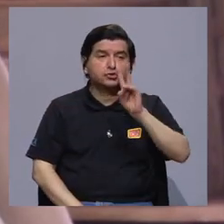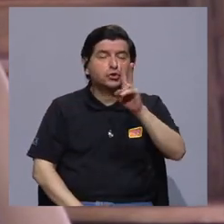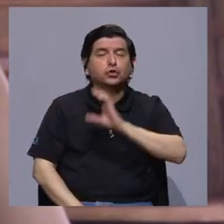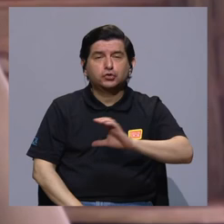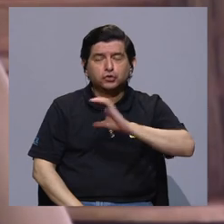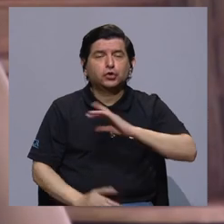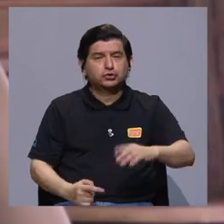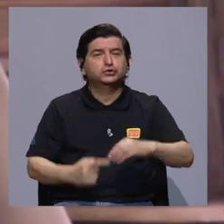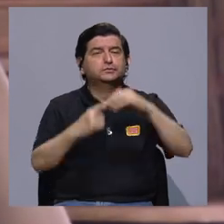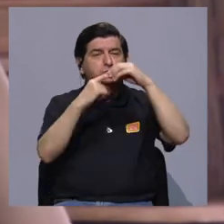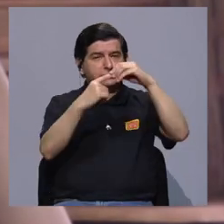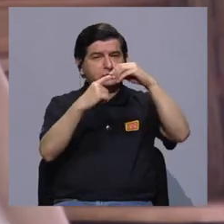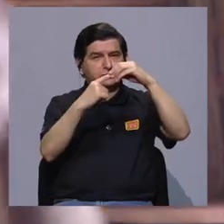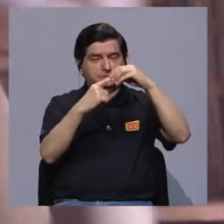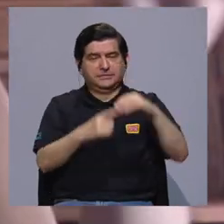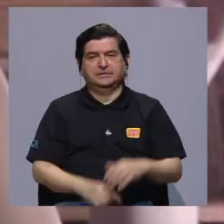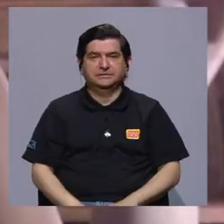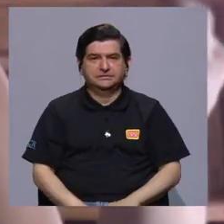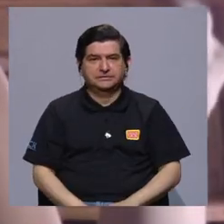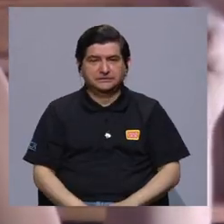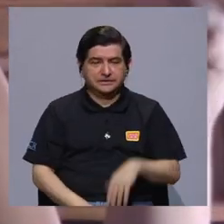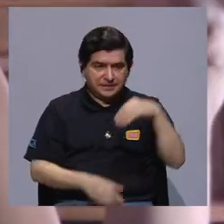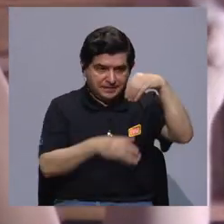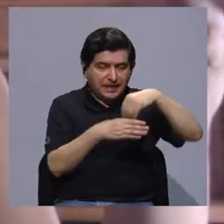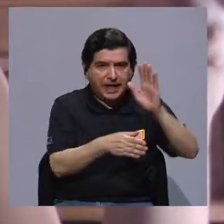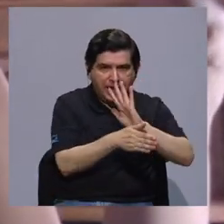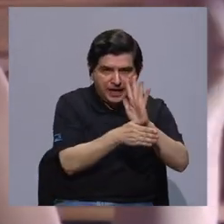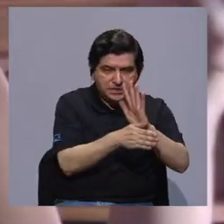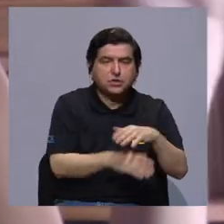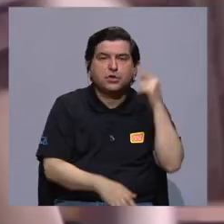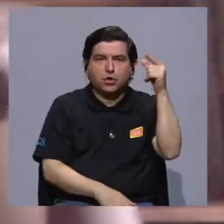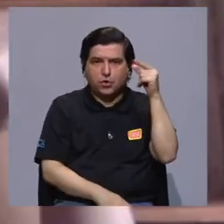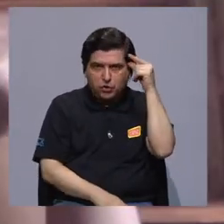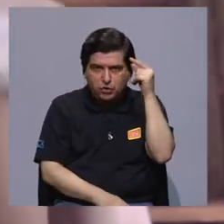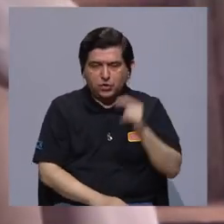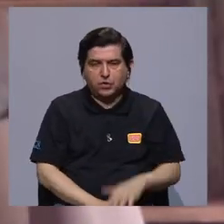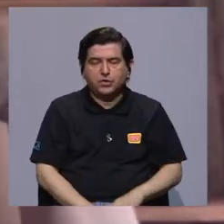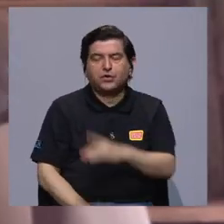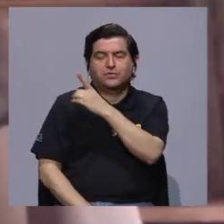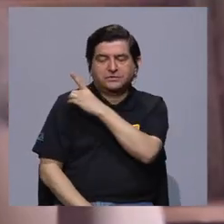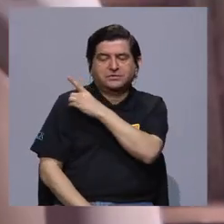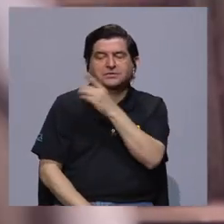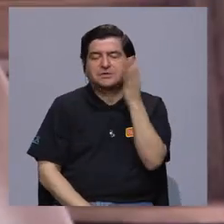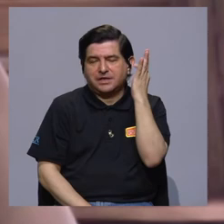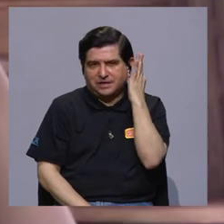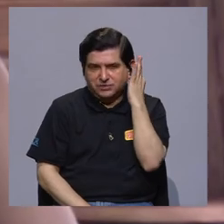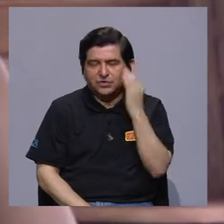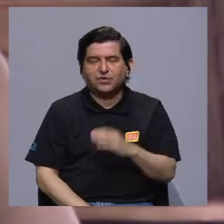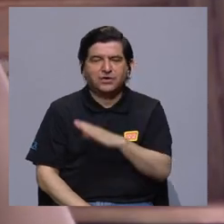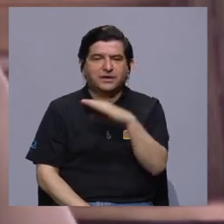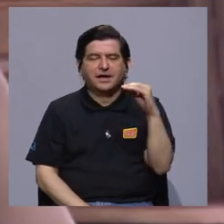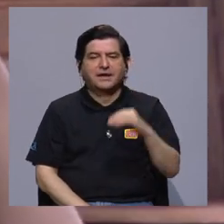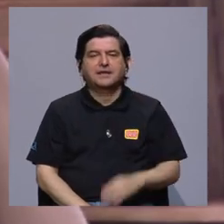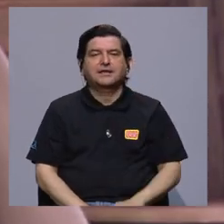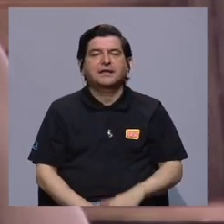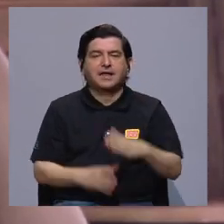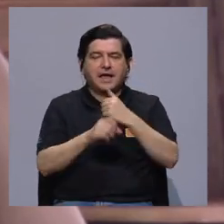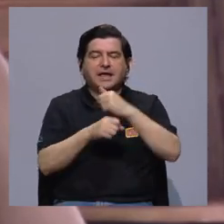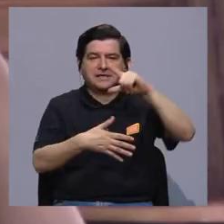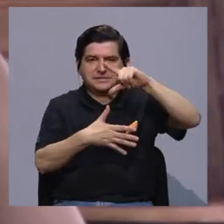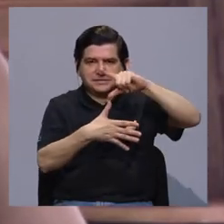Y, bueno, esas son las dos características principales, digamos, en las pelis y, obviamente, que sean, bueno, dirigidas por mujeres y que sean